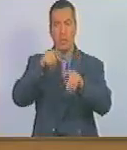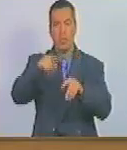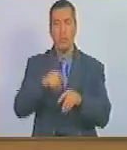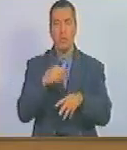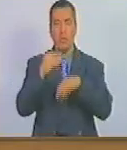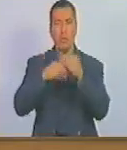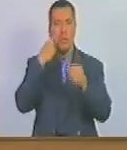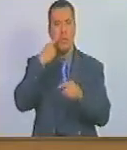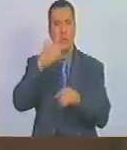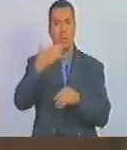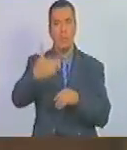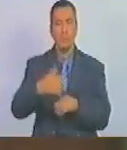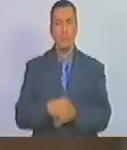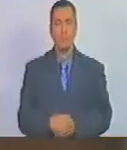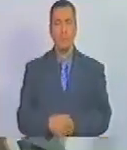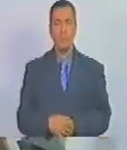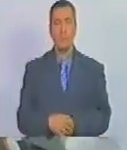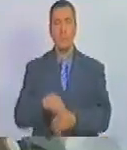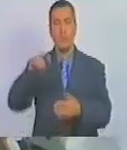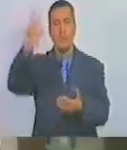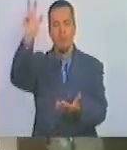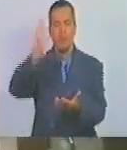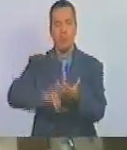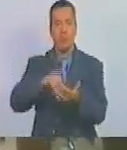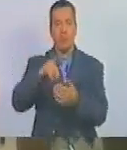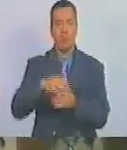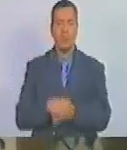manifestaron para hacer de costumbre queda aprobado